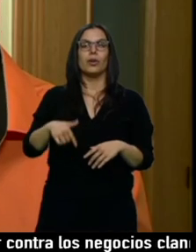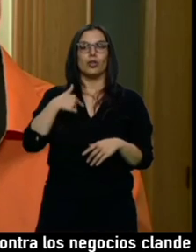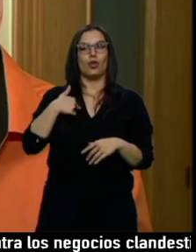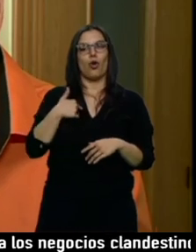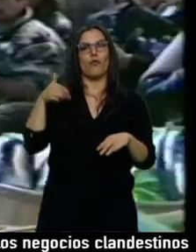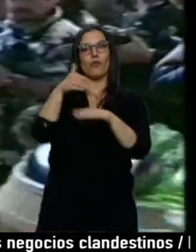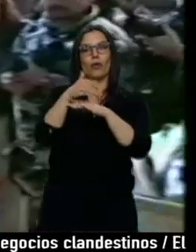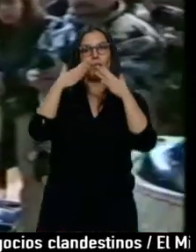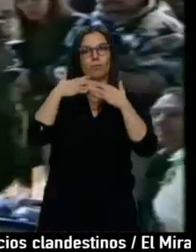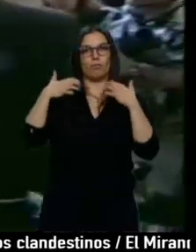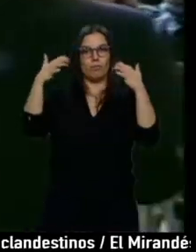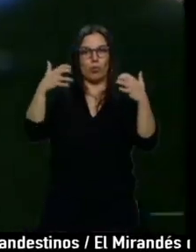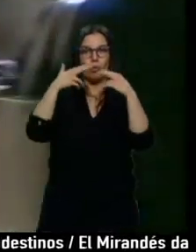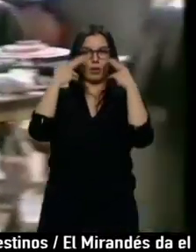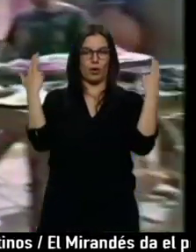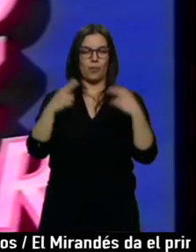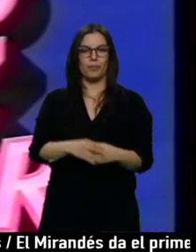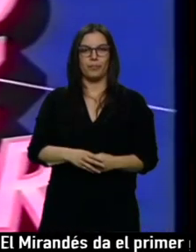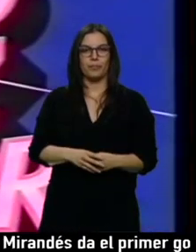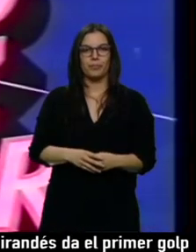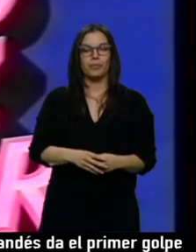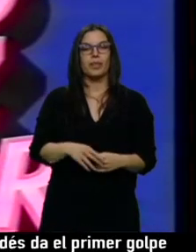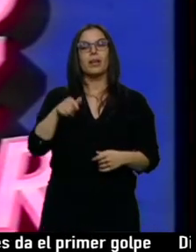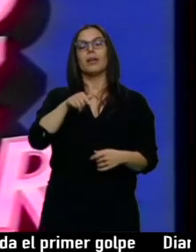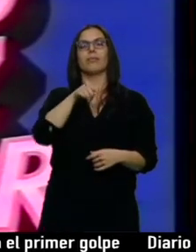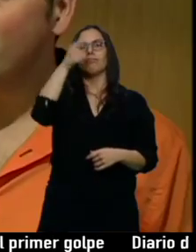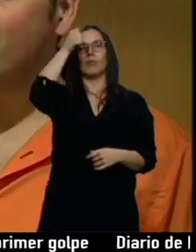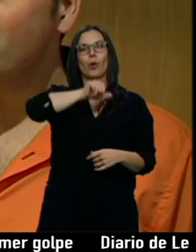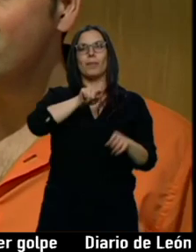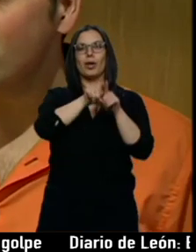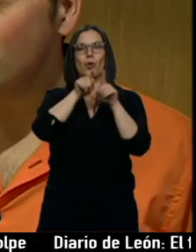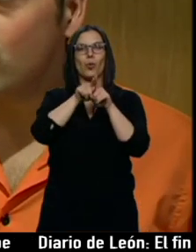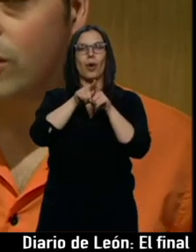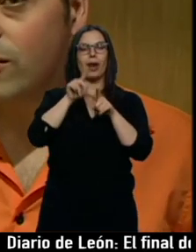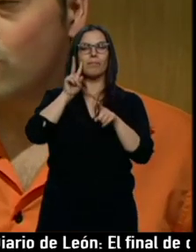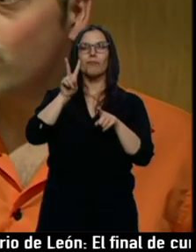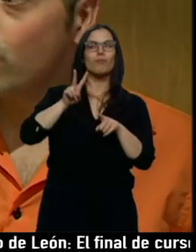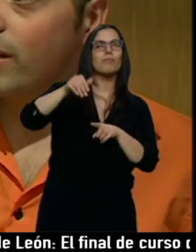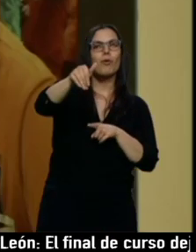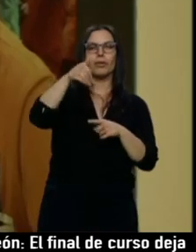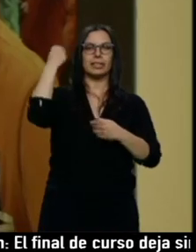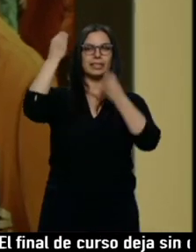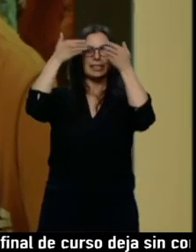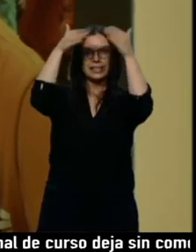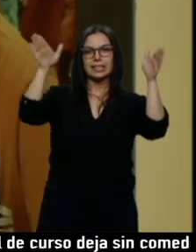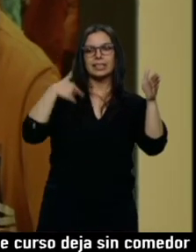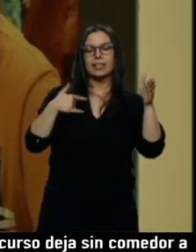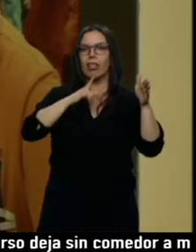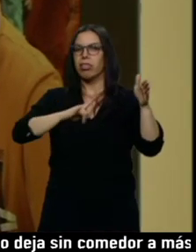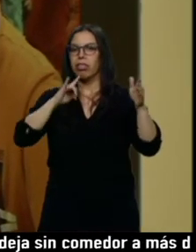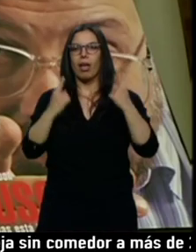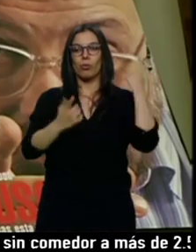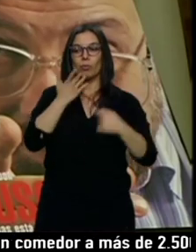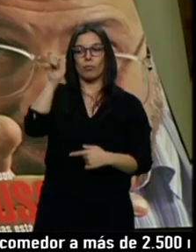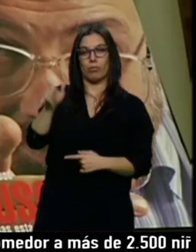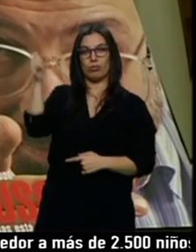ocasiones que se emitió. Era un hombre con carácter, visionario del entretenimiento que despertó admiración, como la de este vallisoletano que guarda con cariño